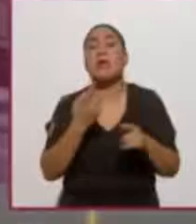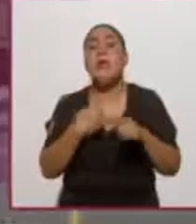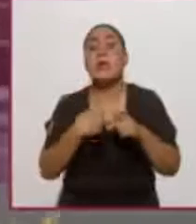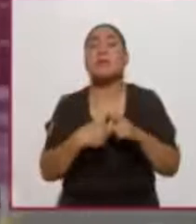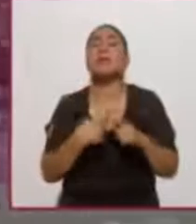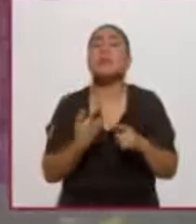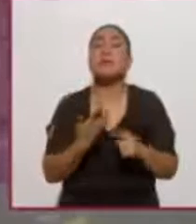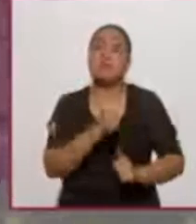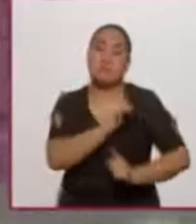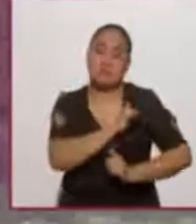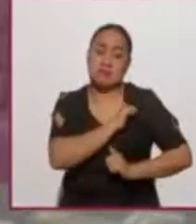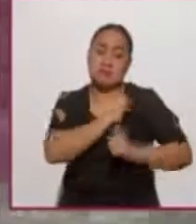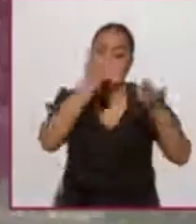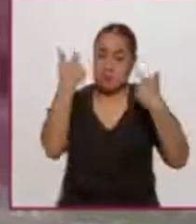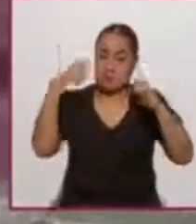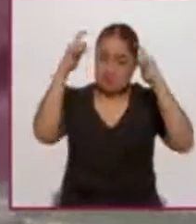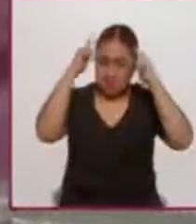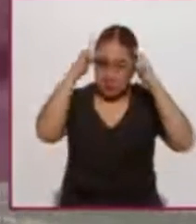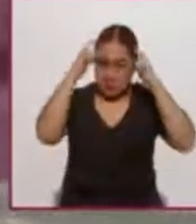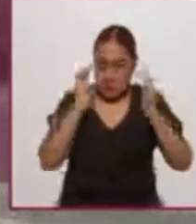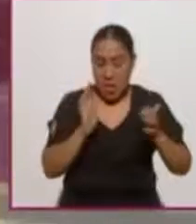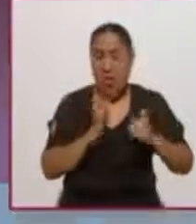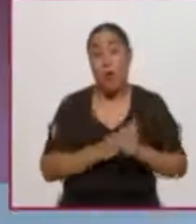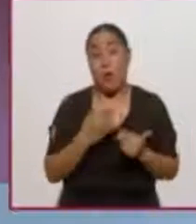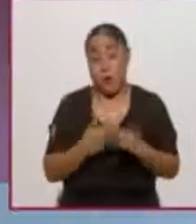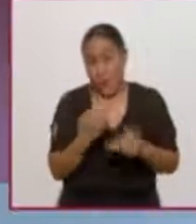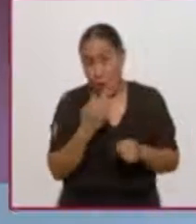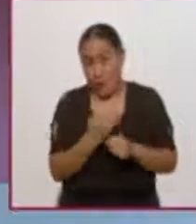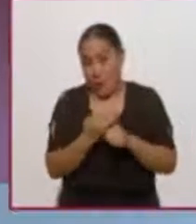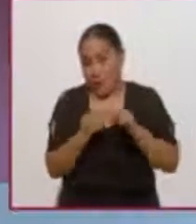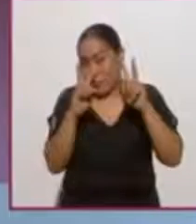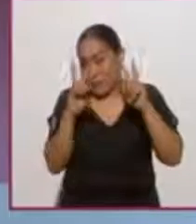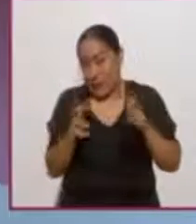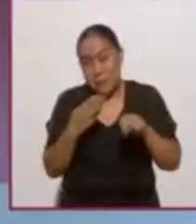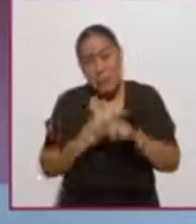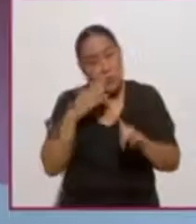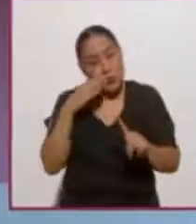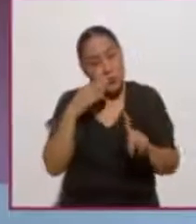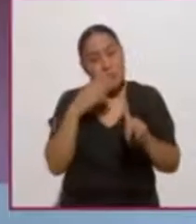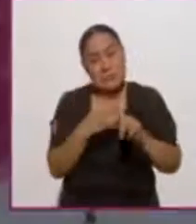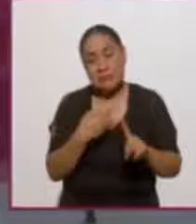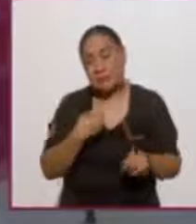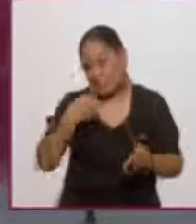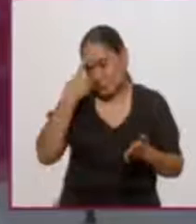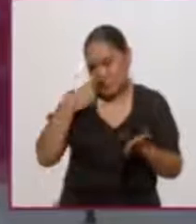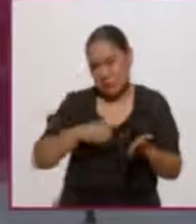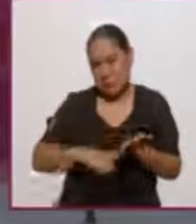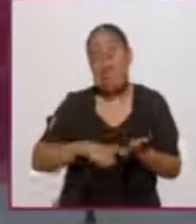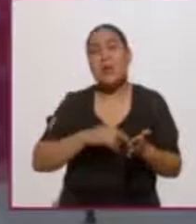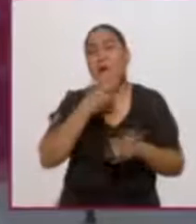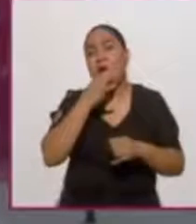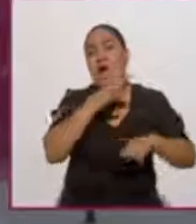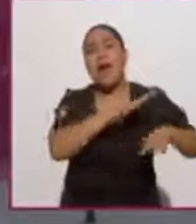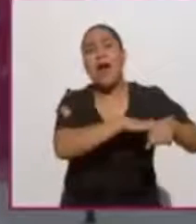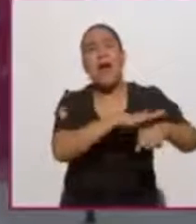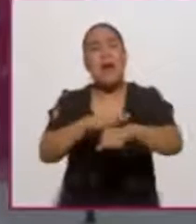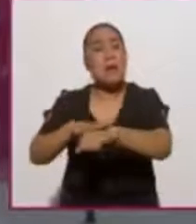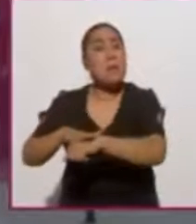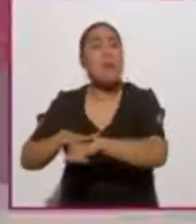para hacer una medida tan concreta, de un tema tan especializado, parece que los niveles de información son